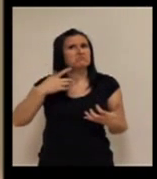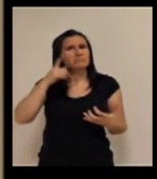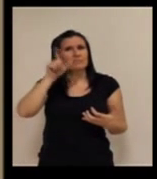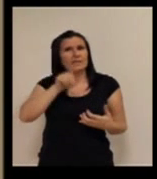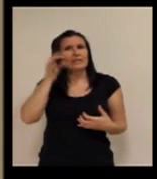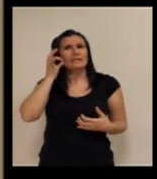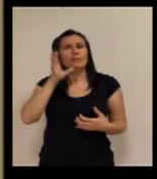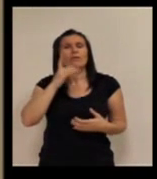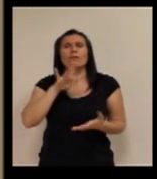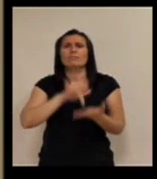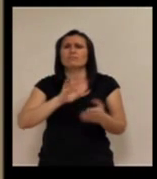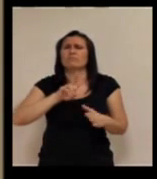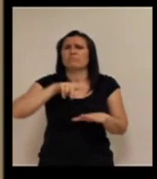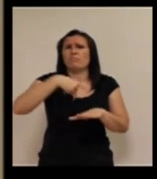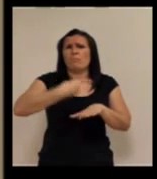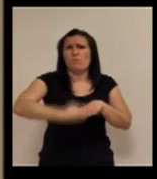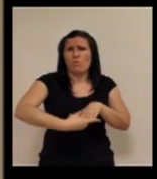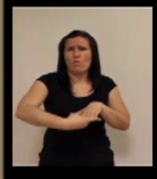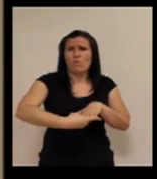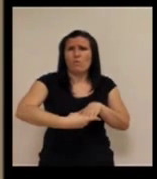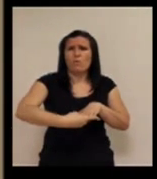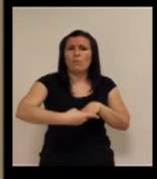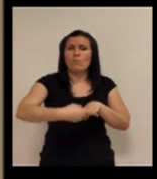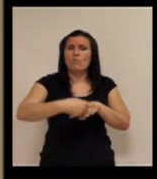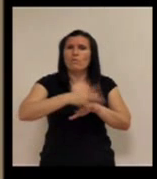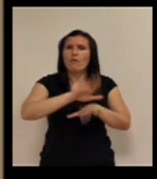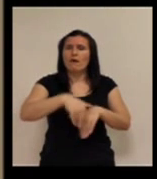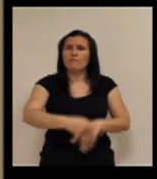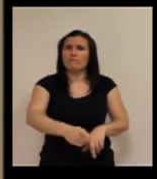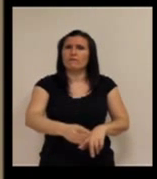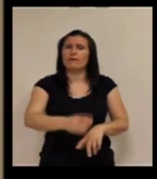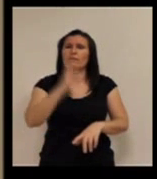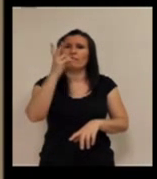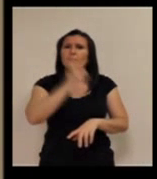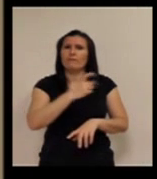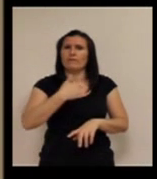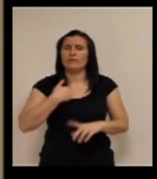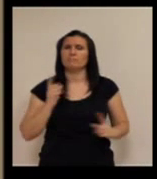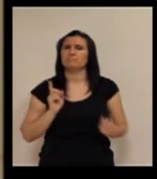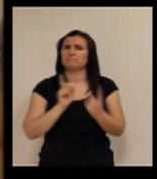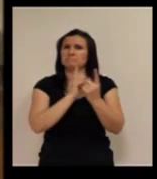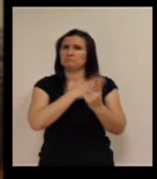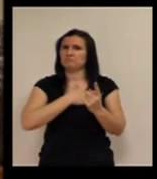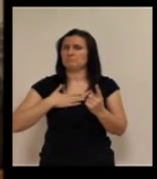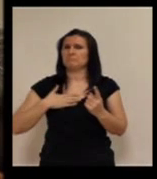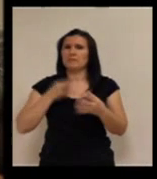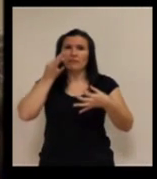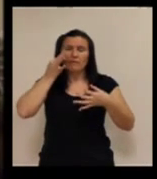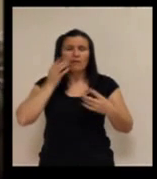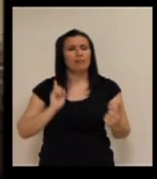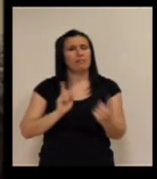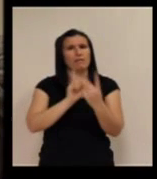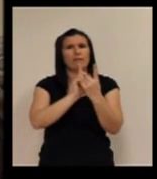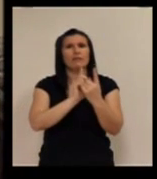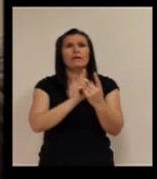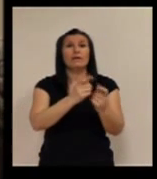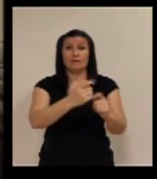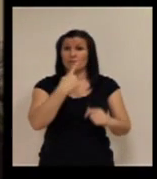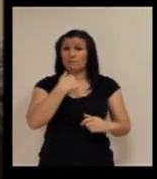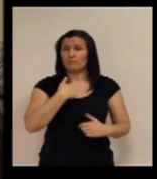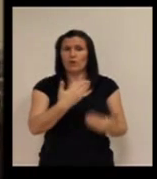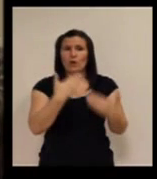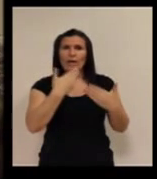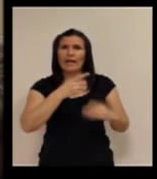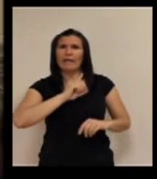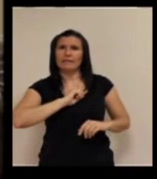porque vivió una caída y bueno, pues vino a conocernos, quería conocernos físicamente y no solo nos dio la gracia por la caída